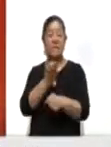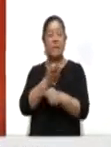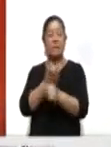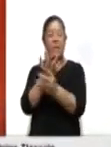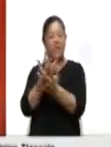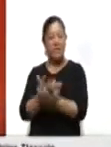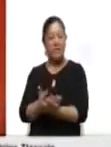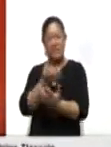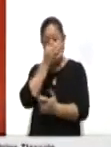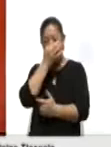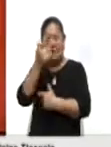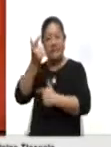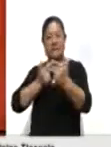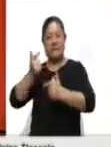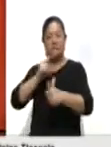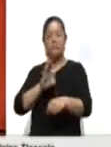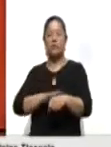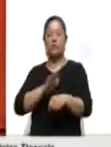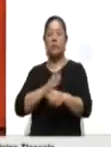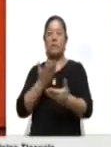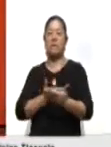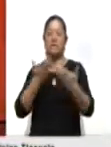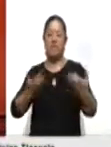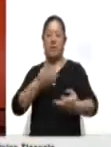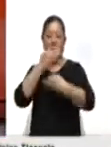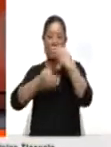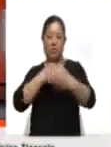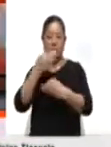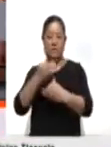de hacer una pausa, regresamos con más Ahora Noticias.